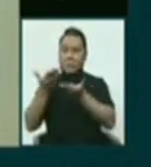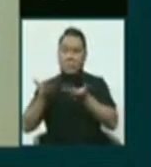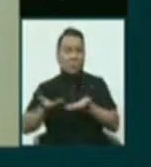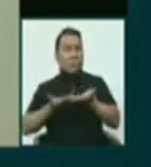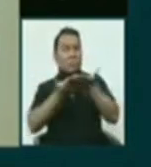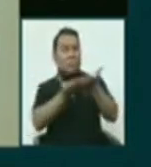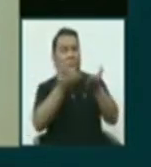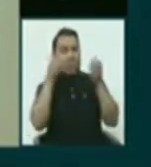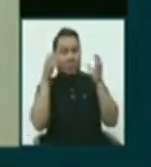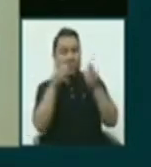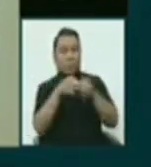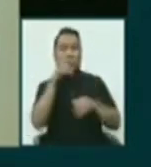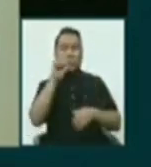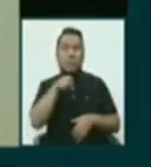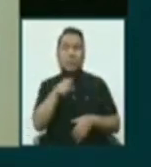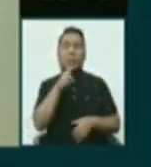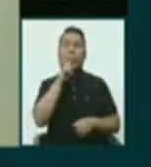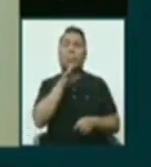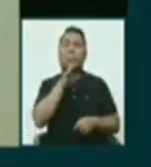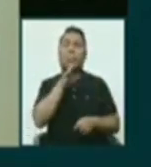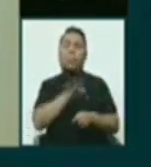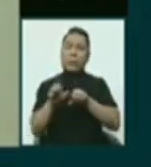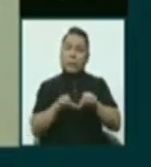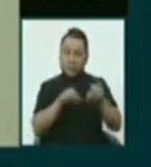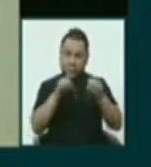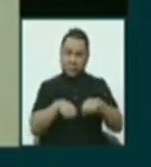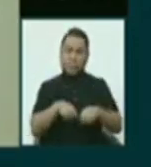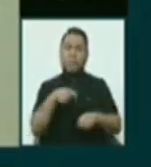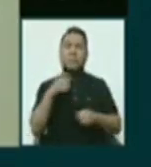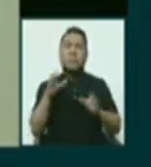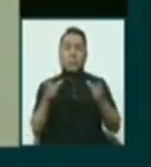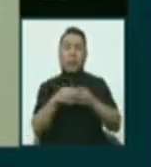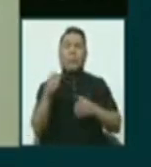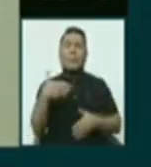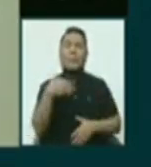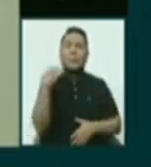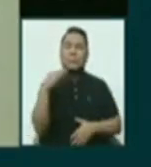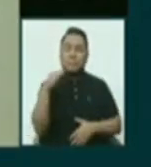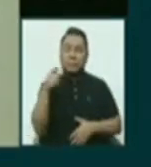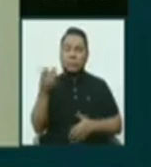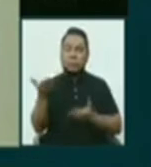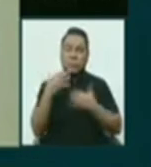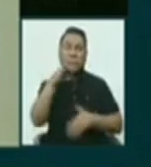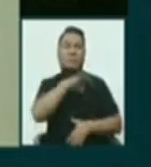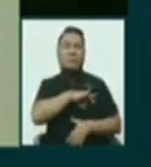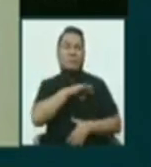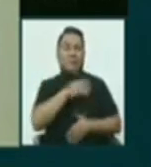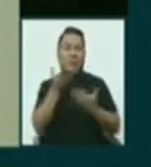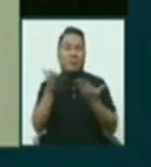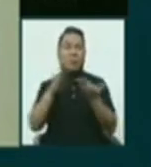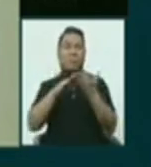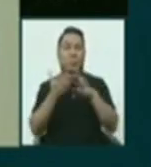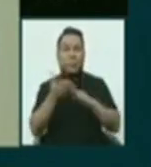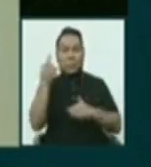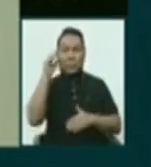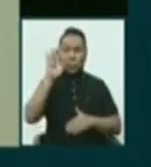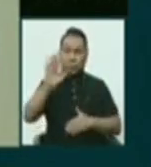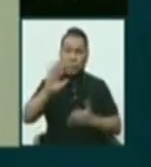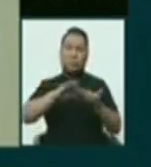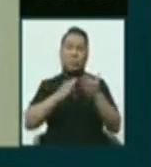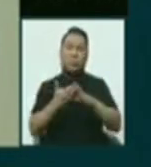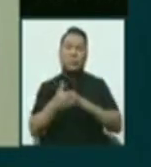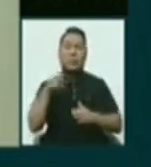y serán una promesa cumplida, ¿no? Que el FREPAP siempre propone y está a beneficio del pueblo y para el pueblo.